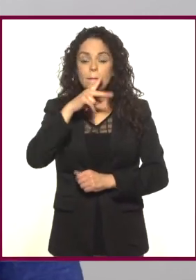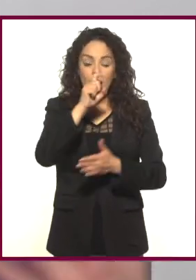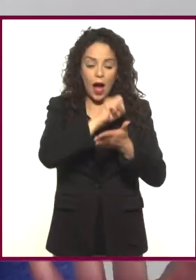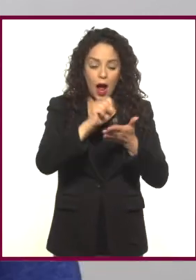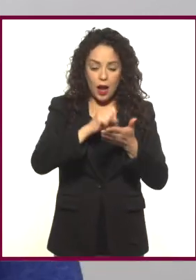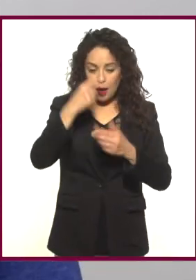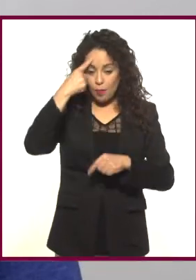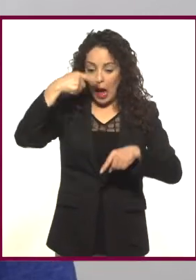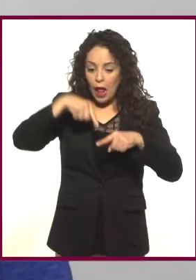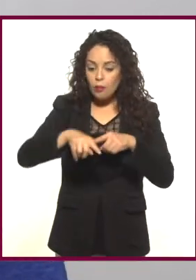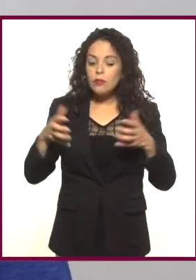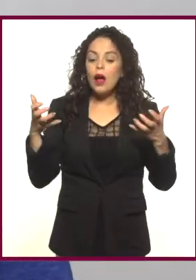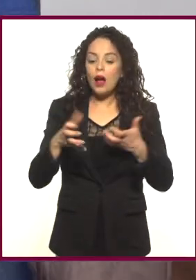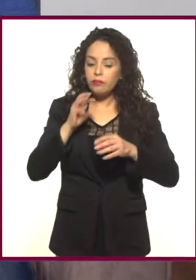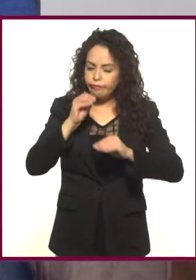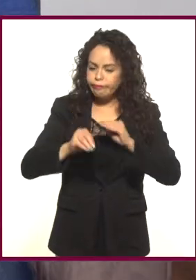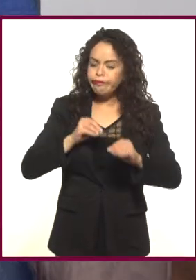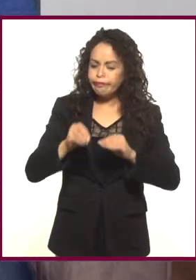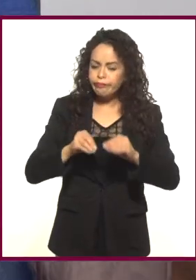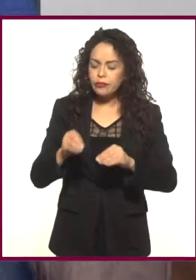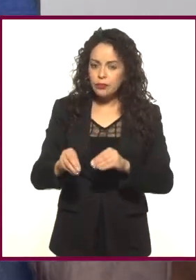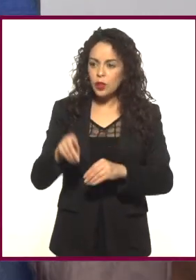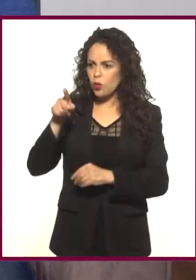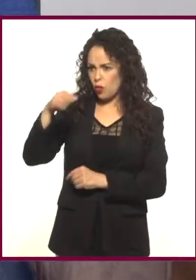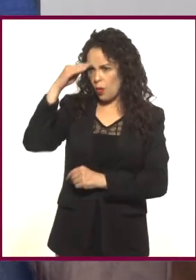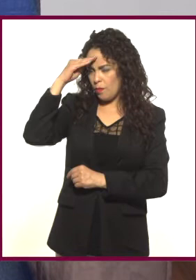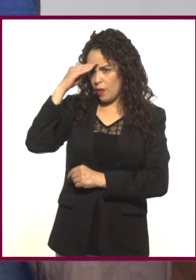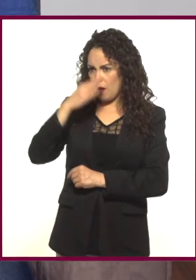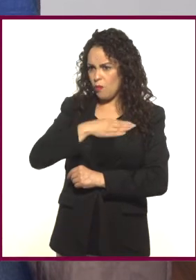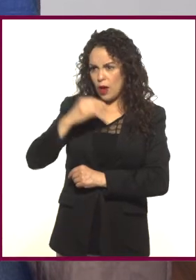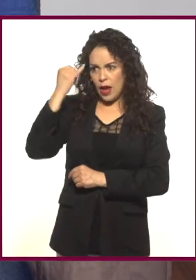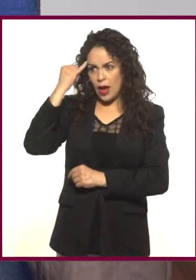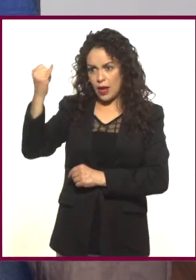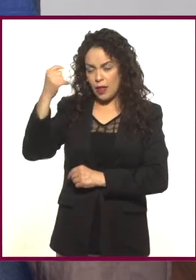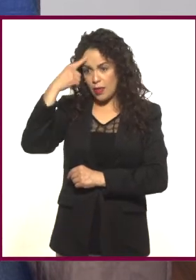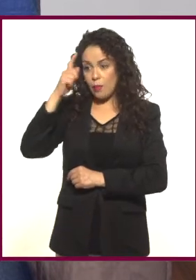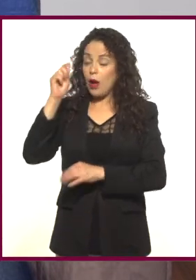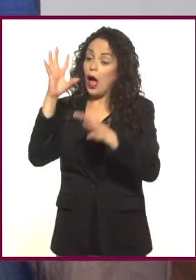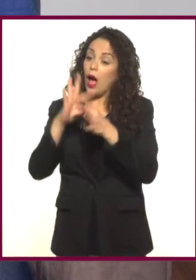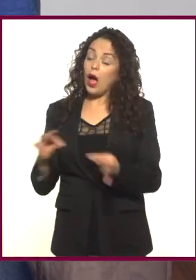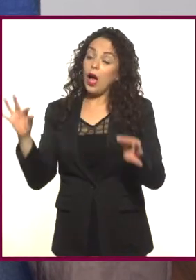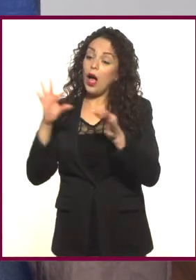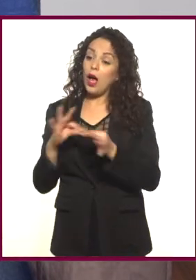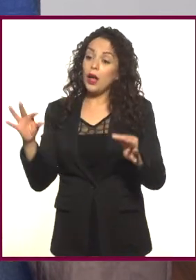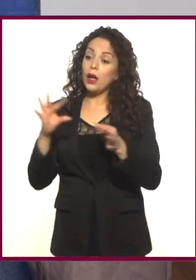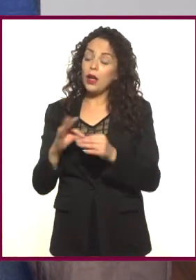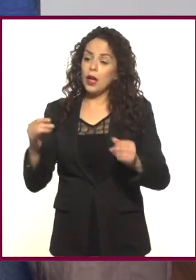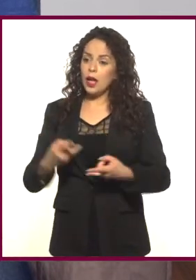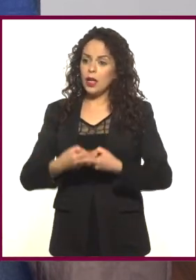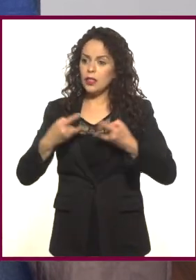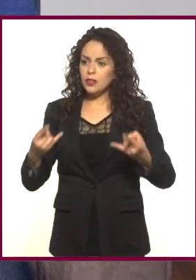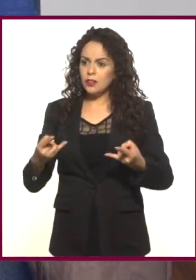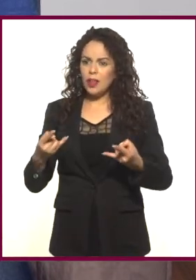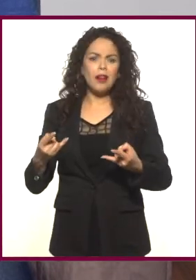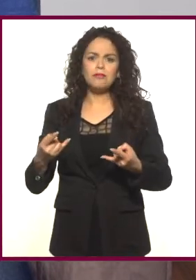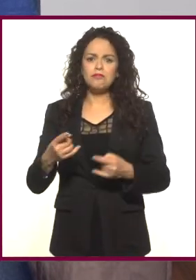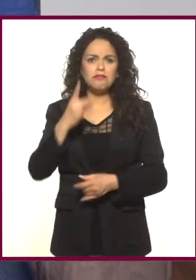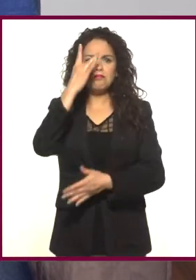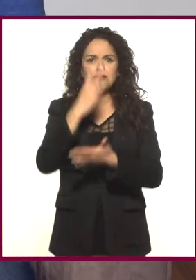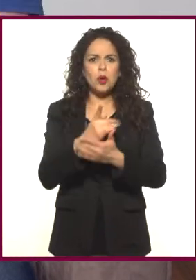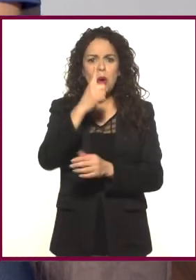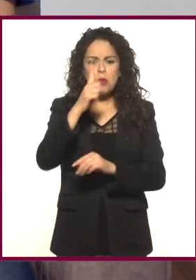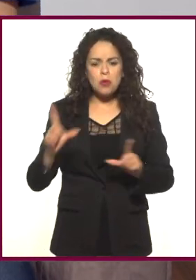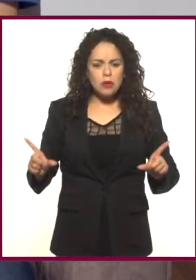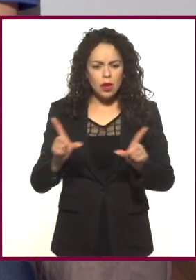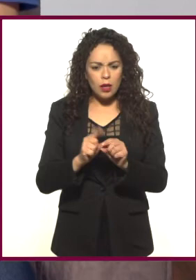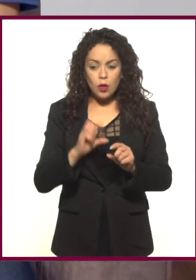comenzar a darle forma. Igual pensabas que era una gran idea que te iba a dar para contar toda una película. Y resulta que es solo una escena.